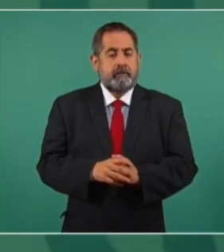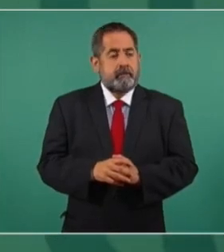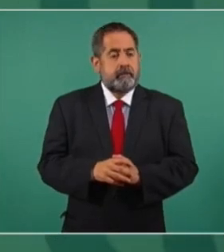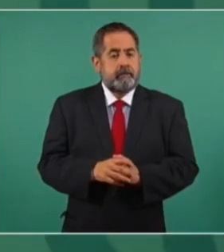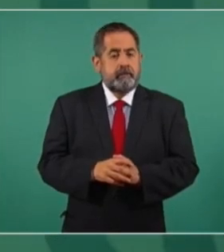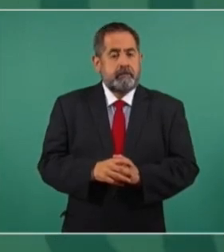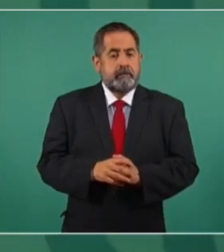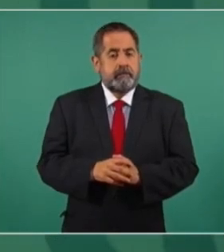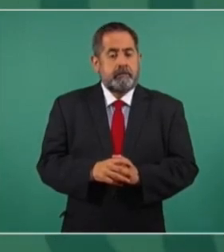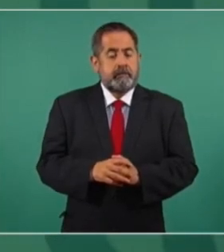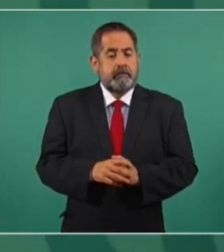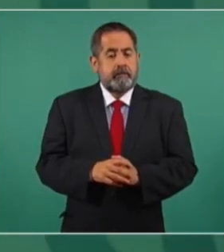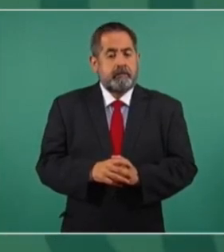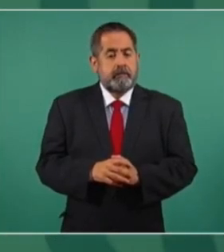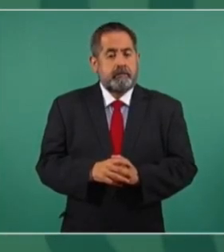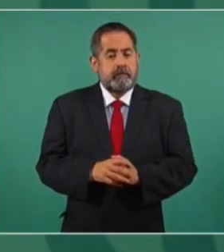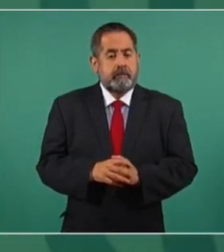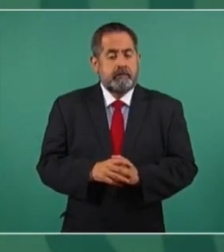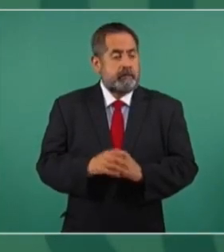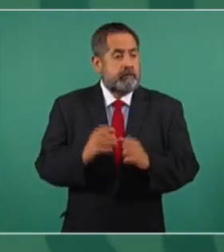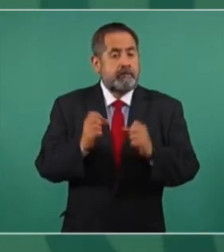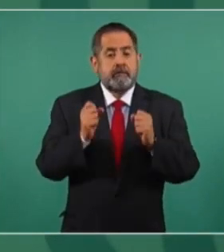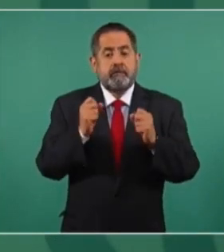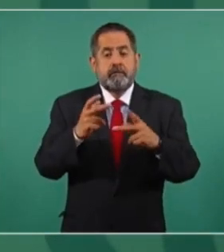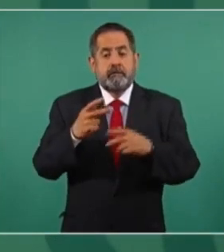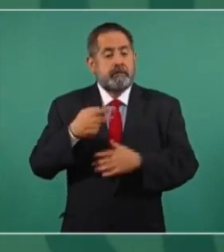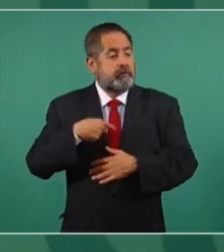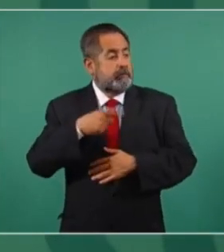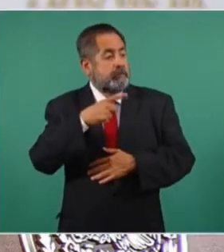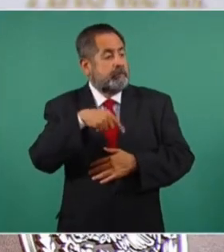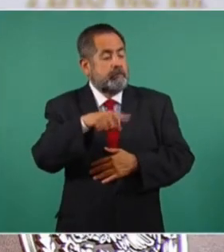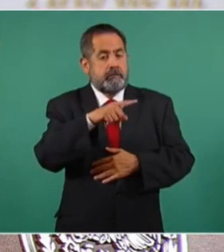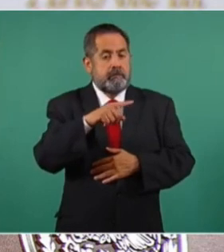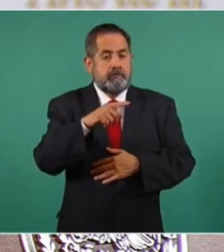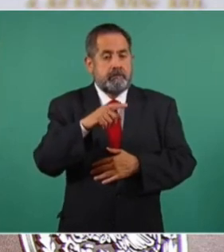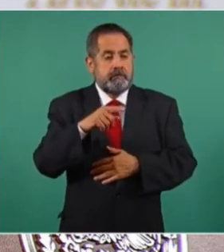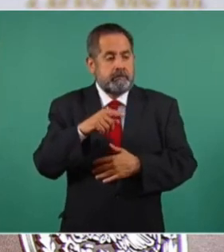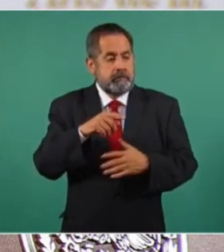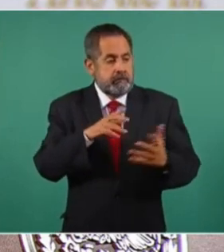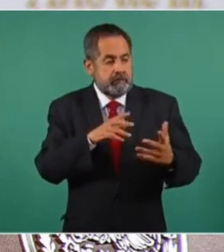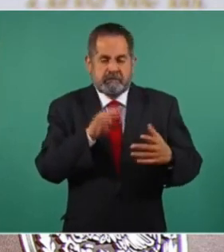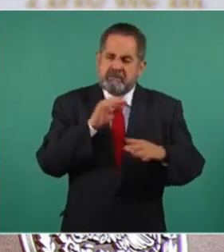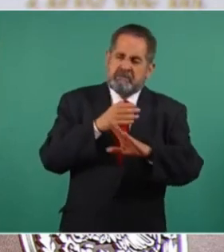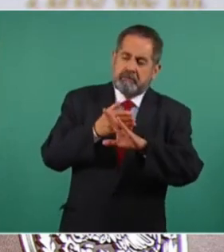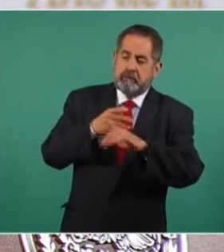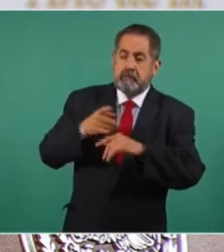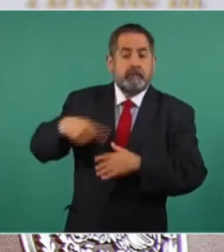ni supieron por lo que votaban,